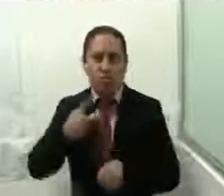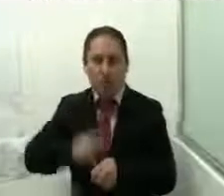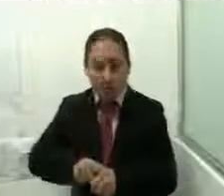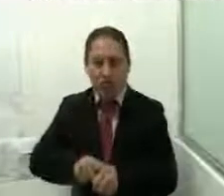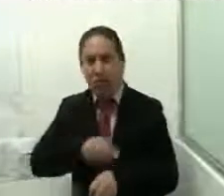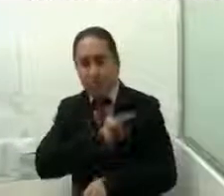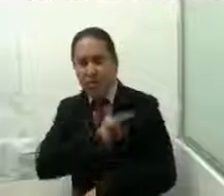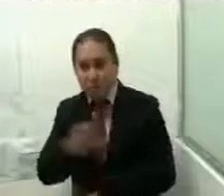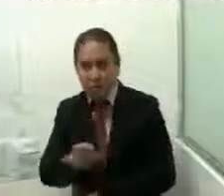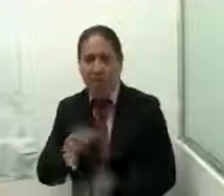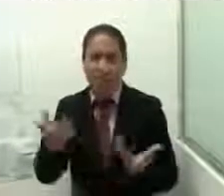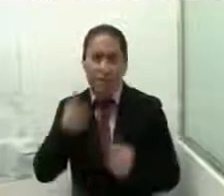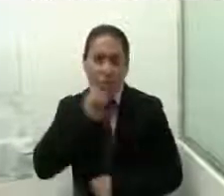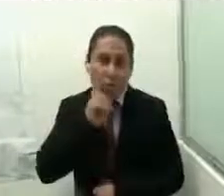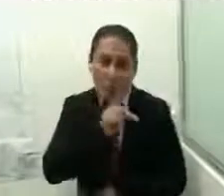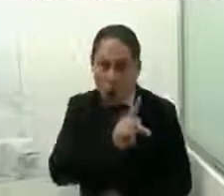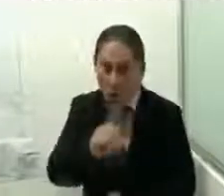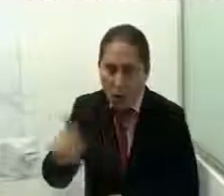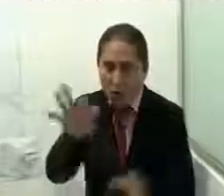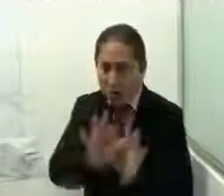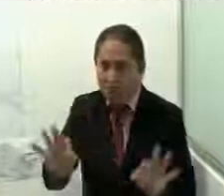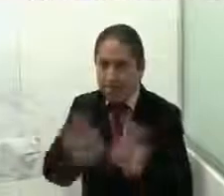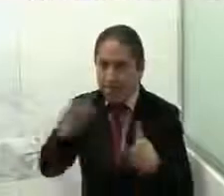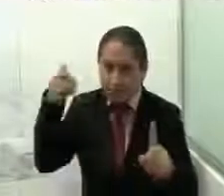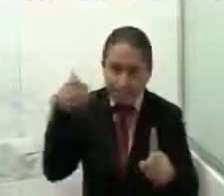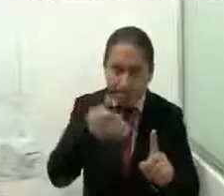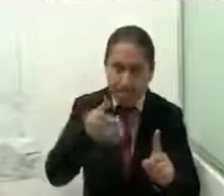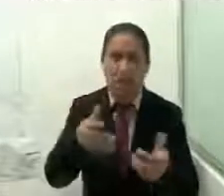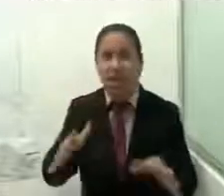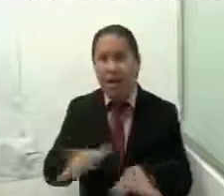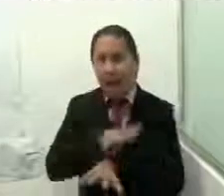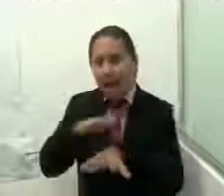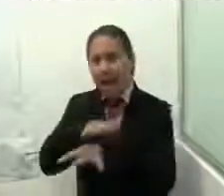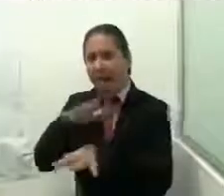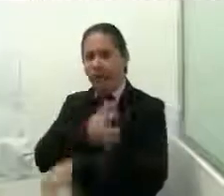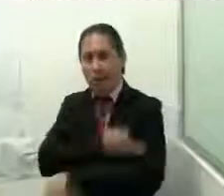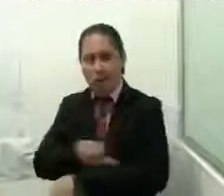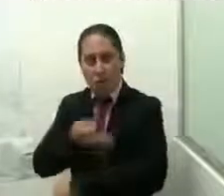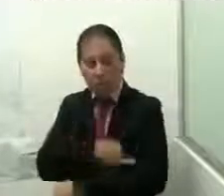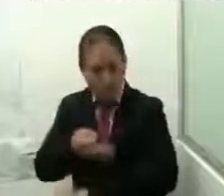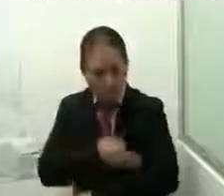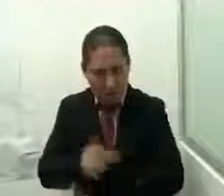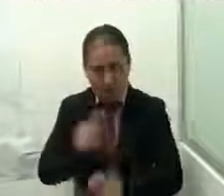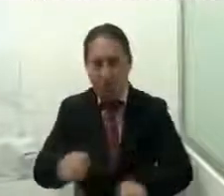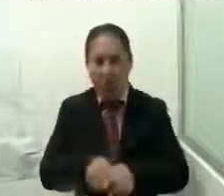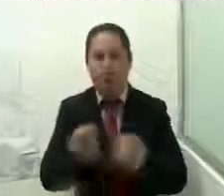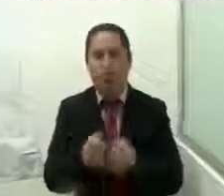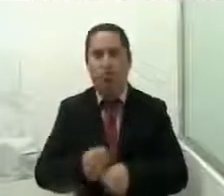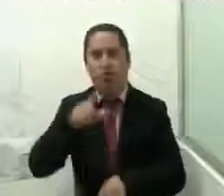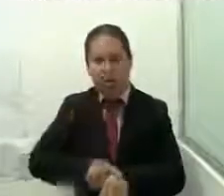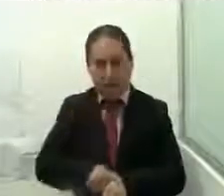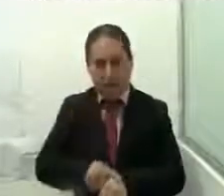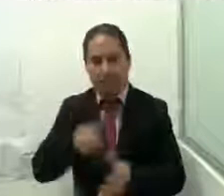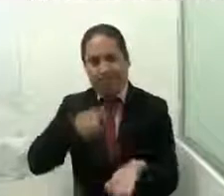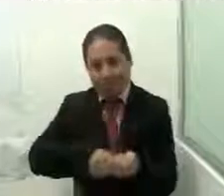se considera que las mujeres son las principales promotoras de cambios al interior de las familias y de la sociedad en general. Al periodo que se